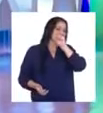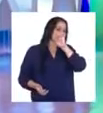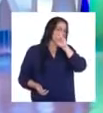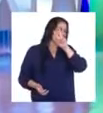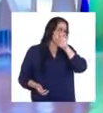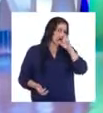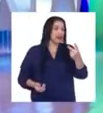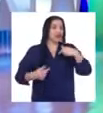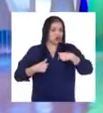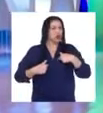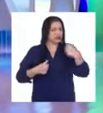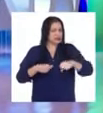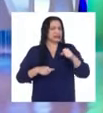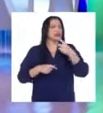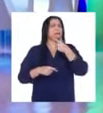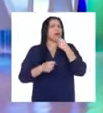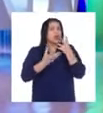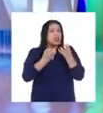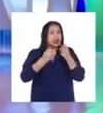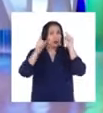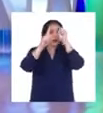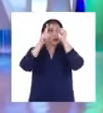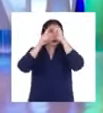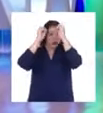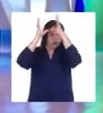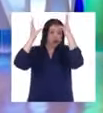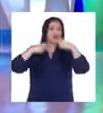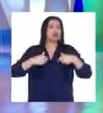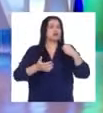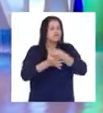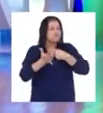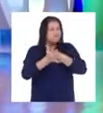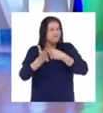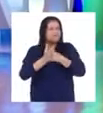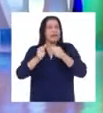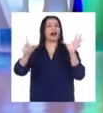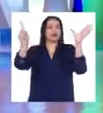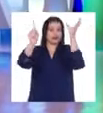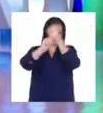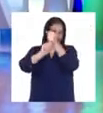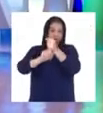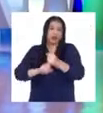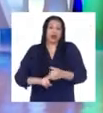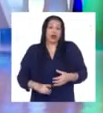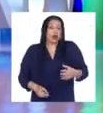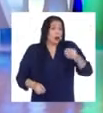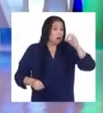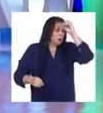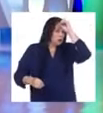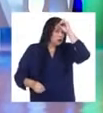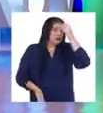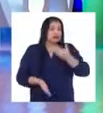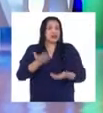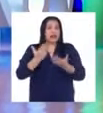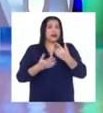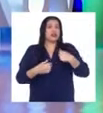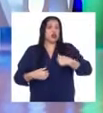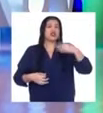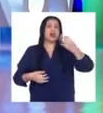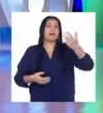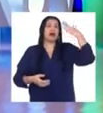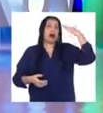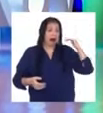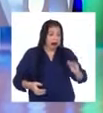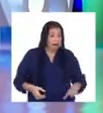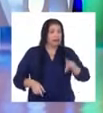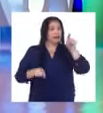y sueños. No sé si siempre he sido perseverante y esto